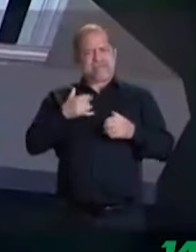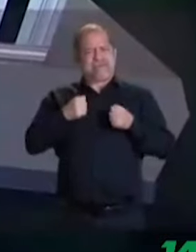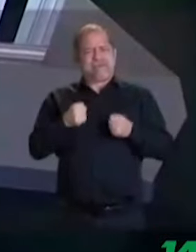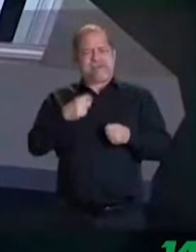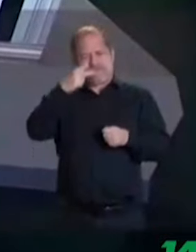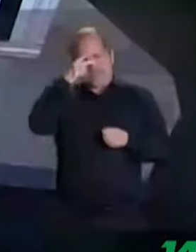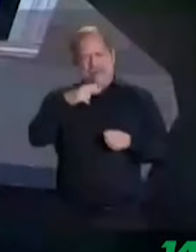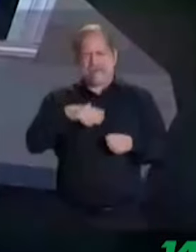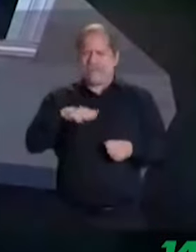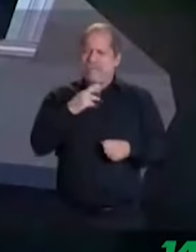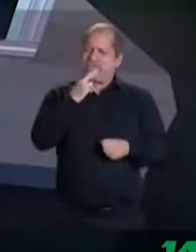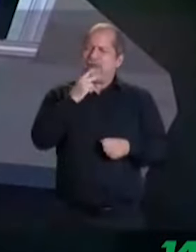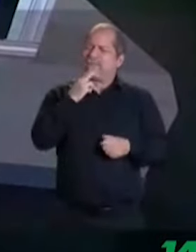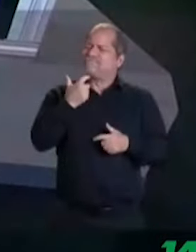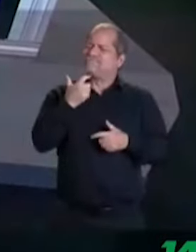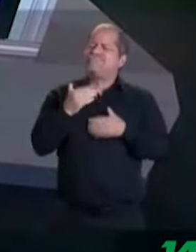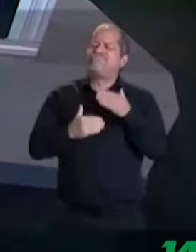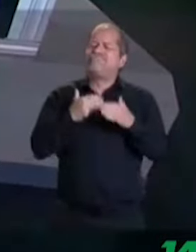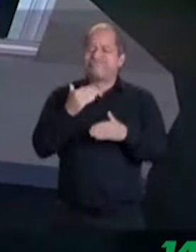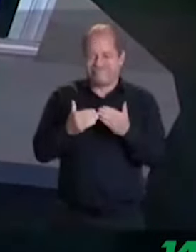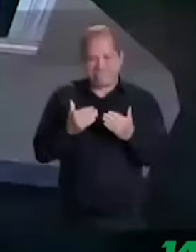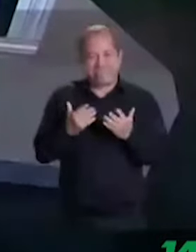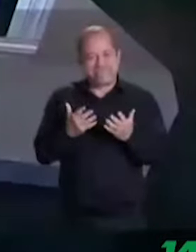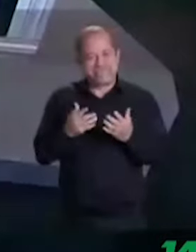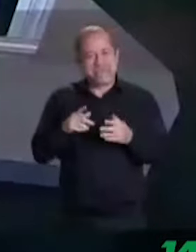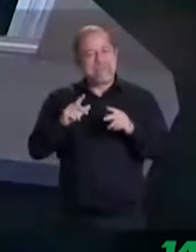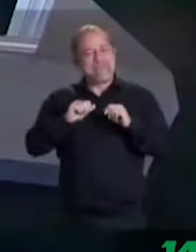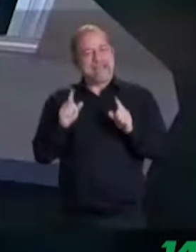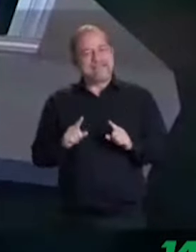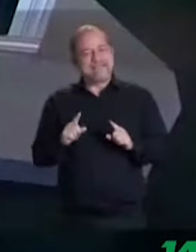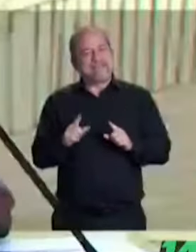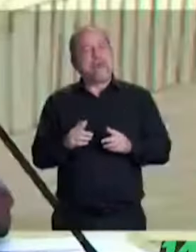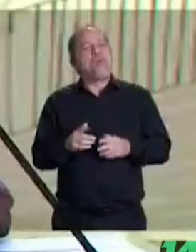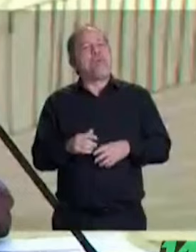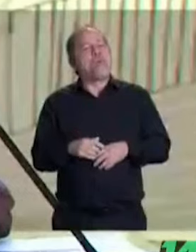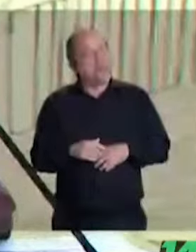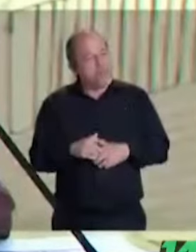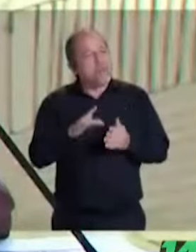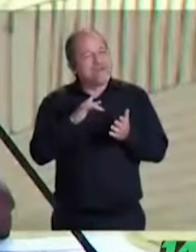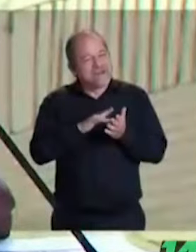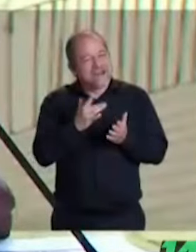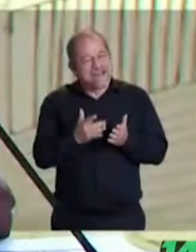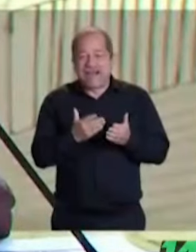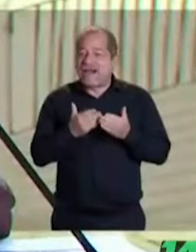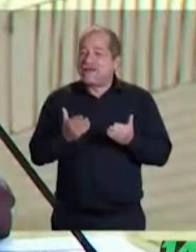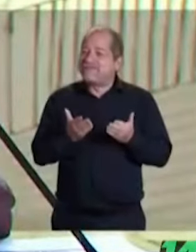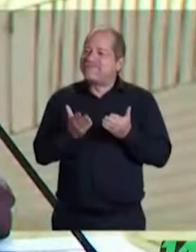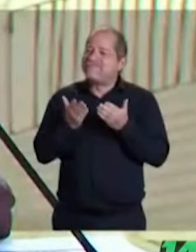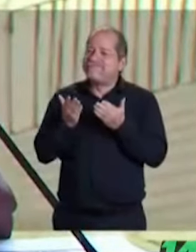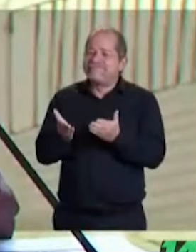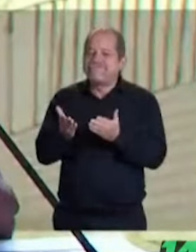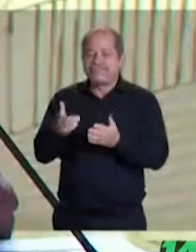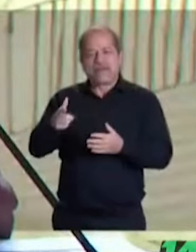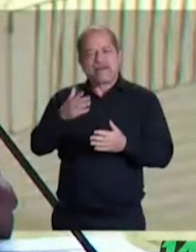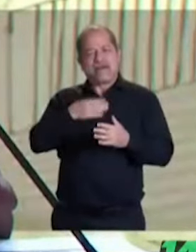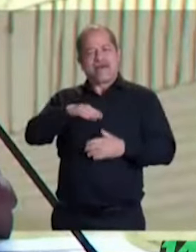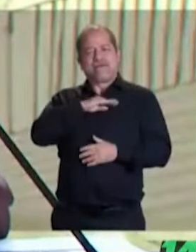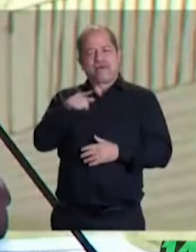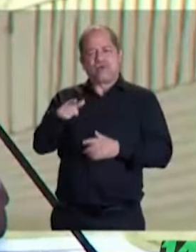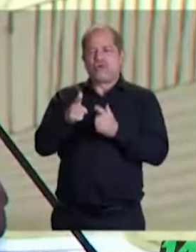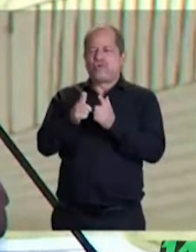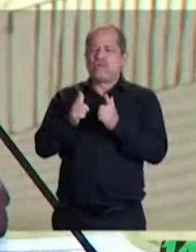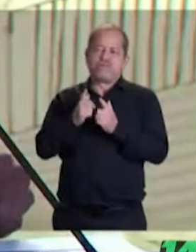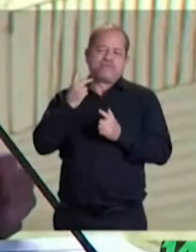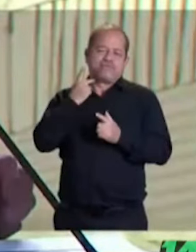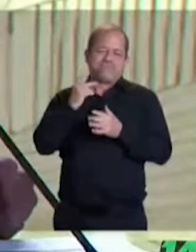Tiempo, gracias, candidata. Es el turno de Claudia Sheinbaum Pardo, de la coalición Sigamos Haciendo Historia, integrada por